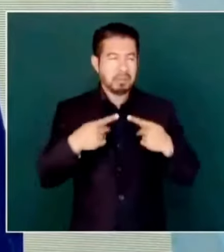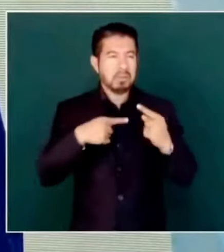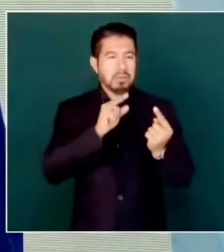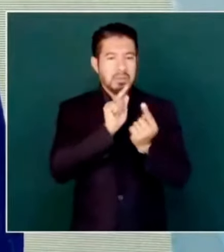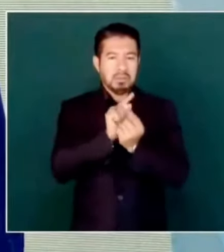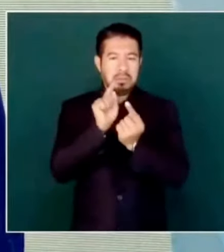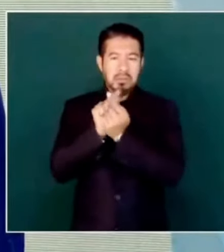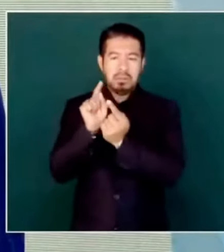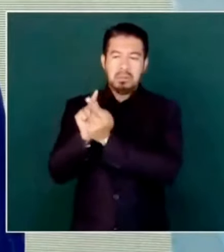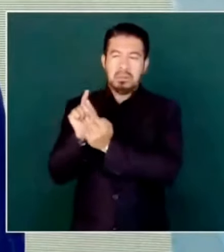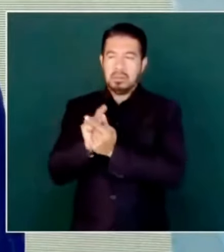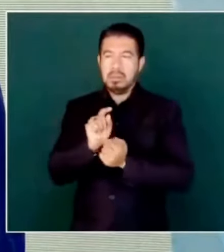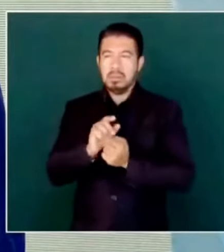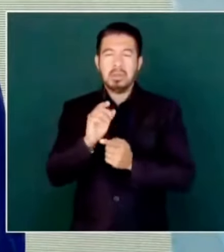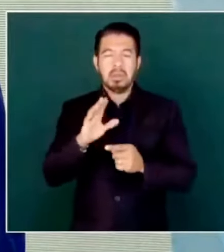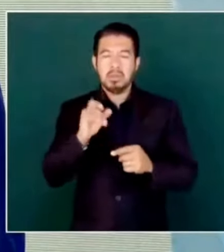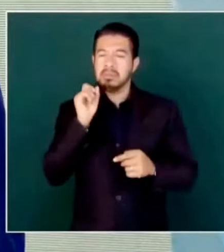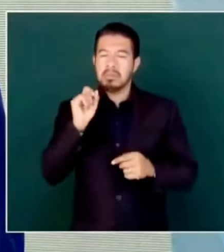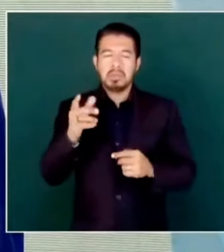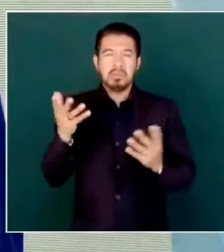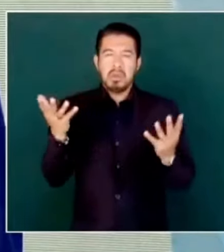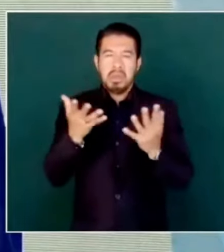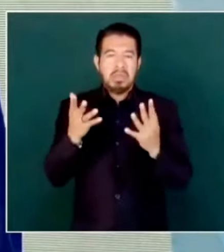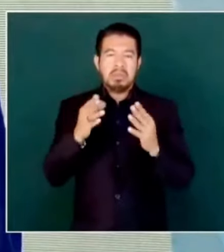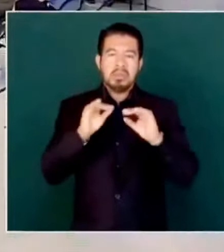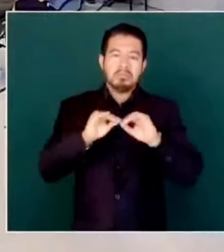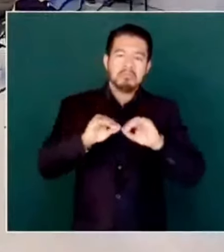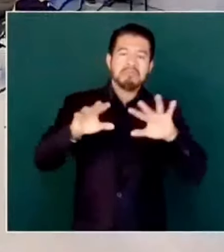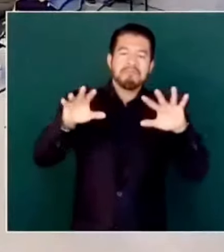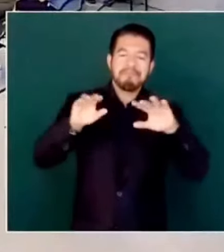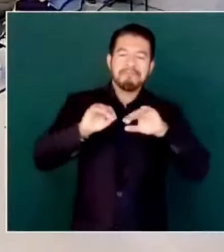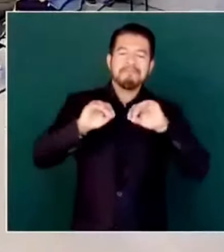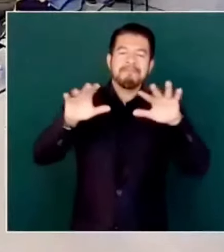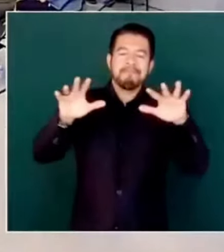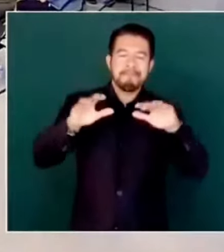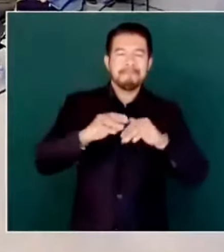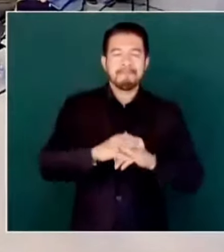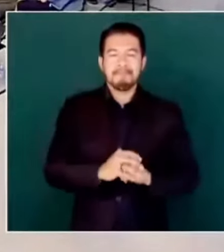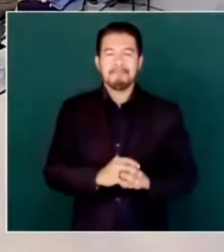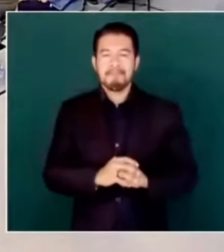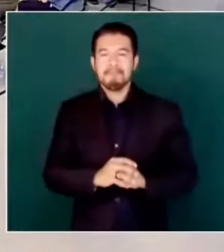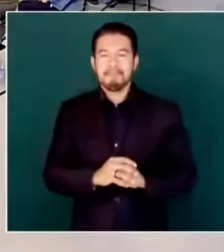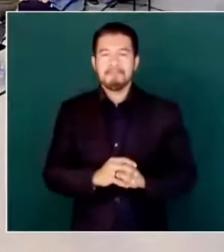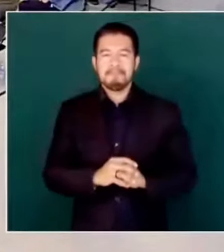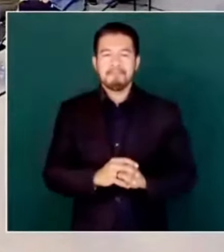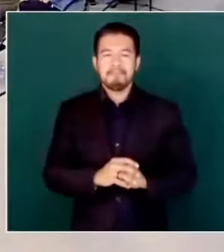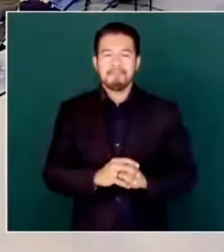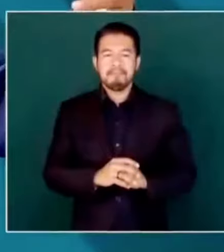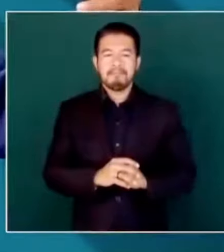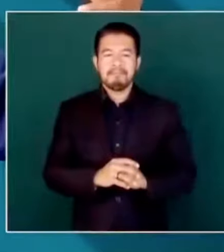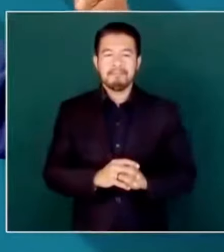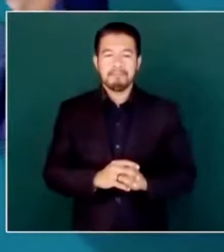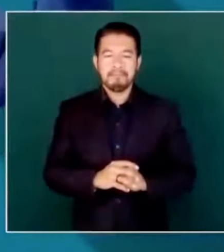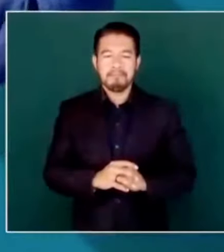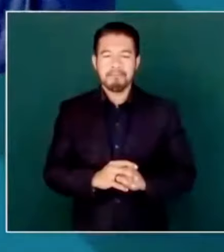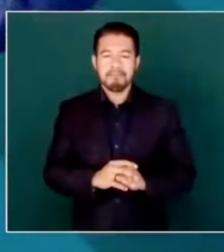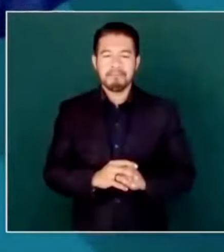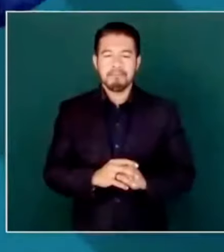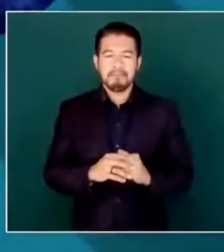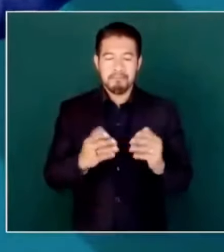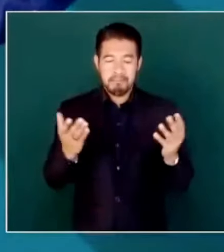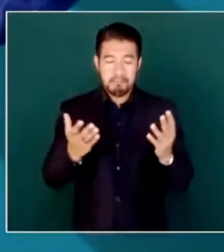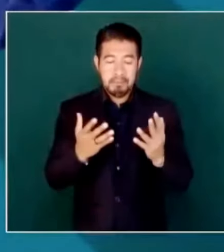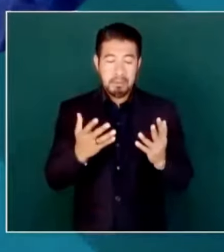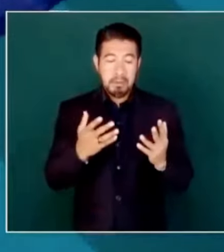predicando todos los días, que llevar a cabo una